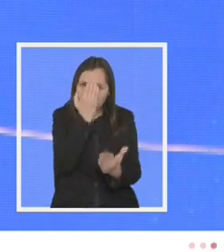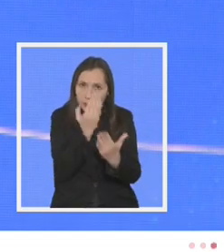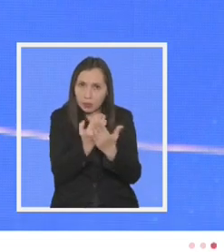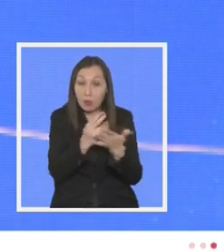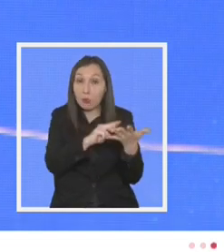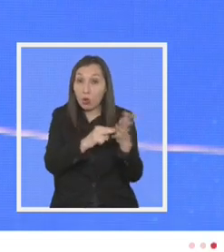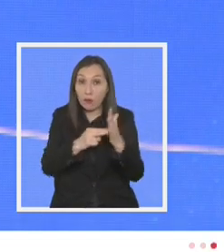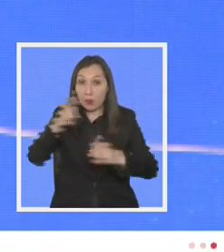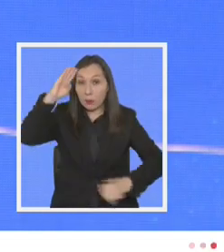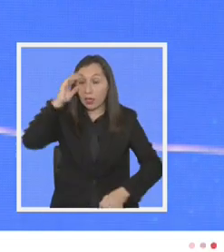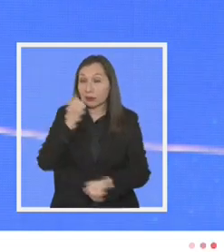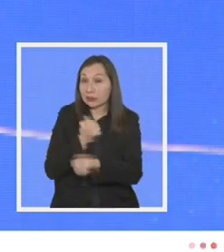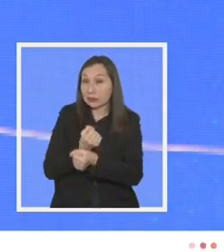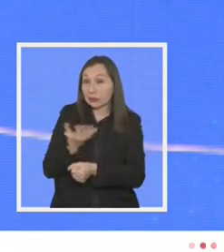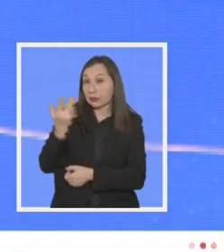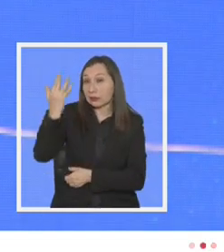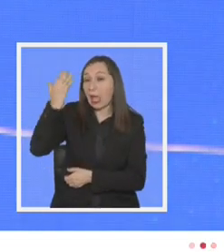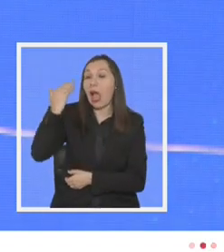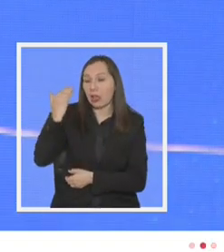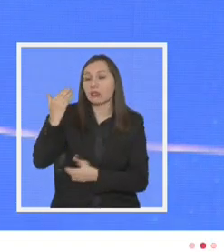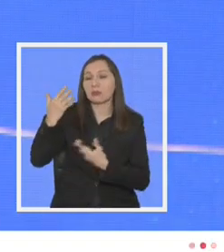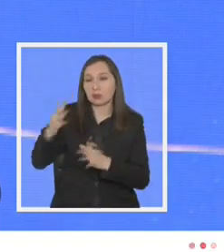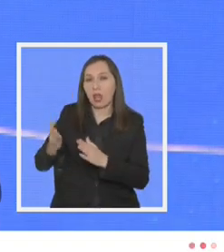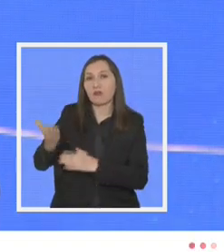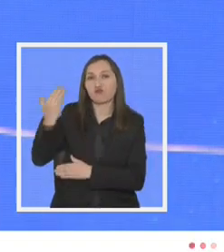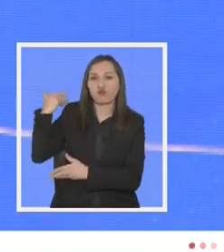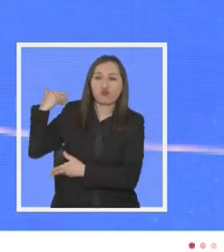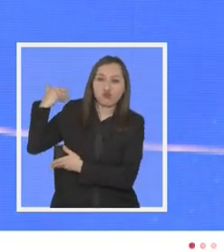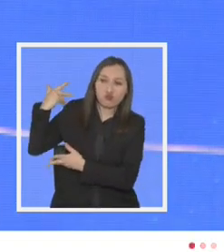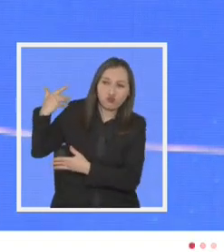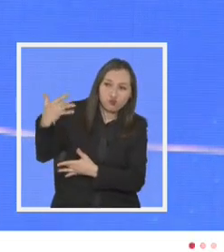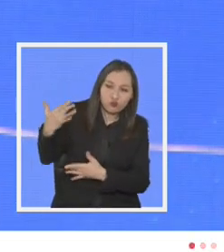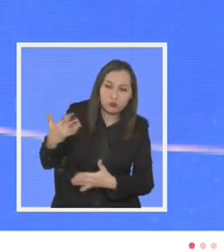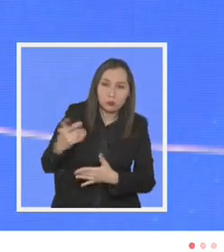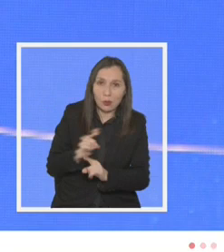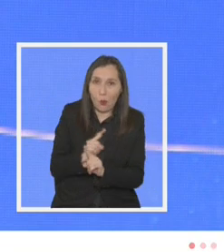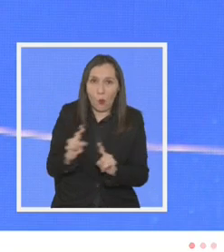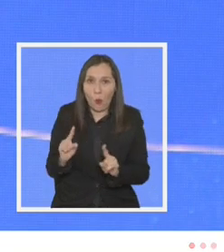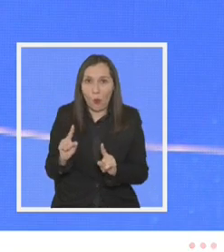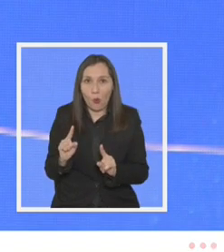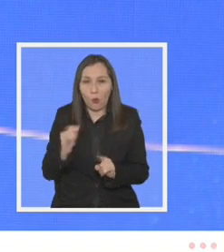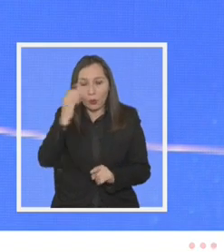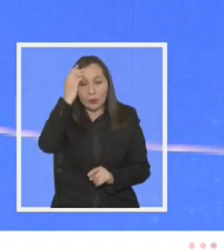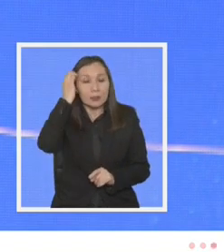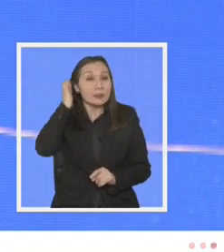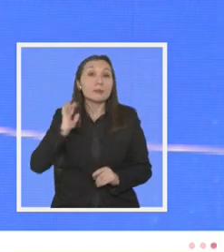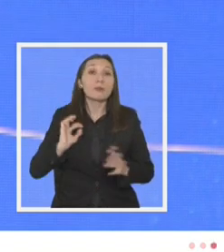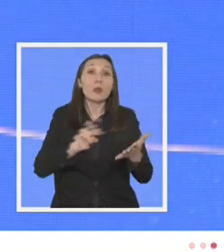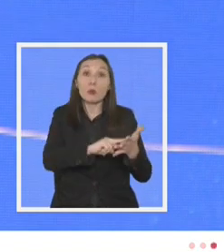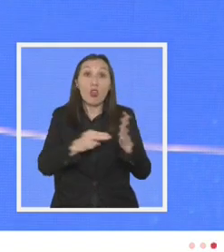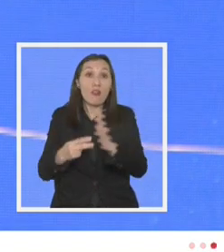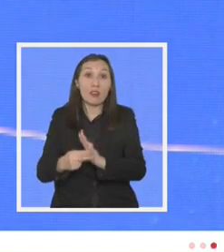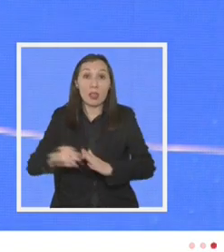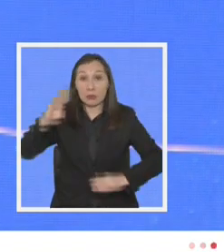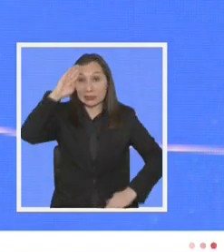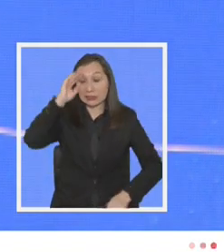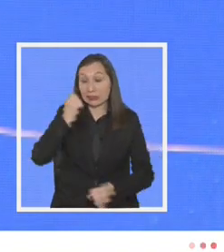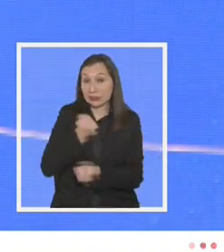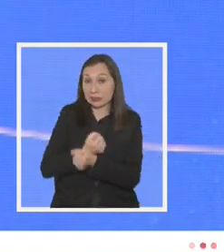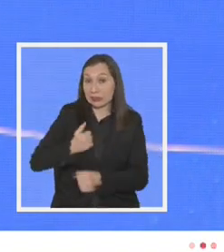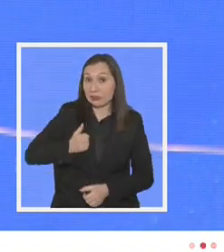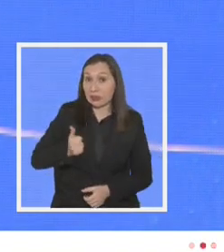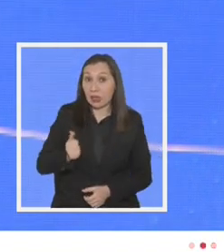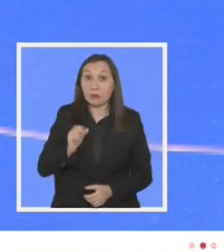crisis de la policía venía de antes y no fue la crisis de la policía